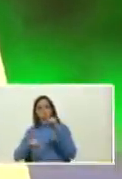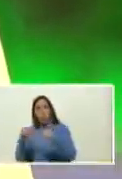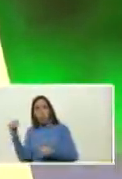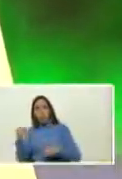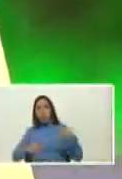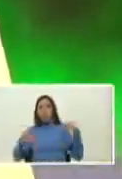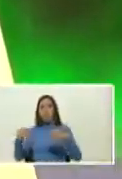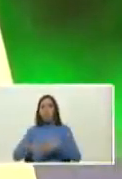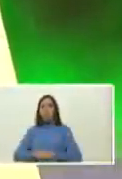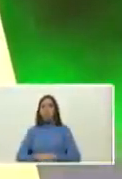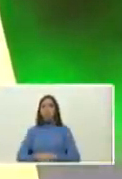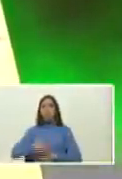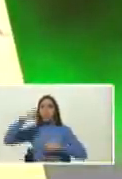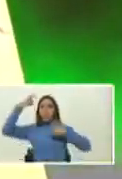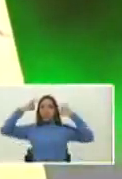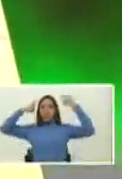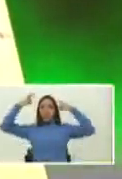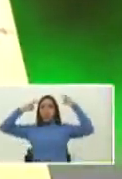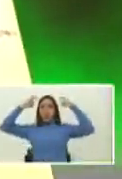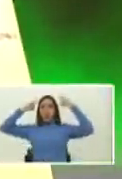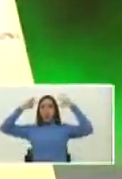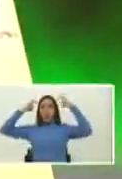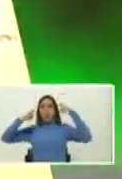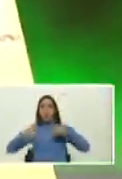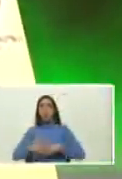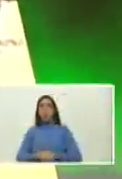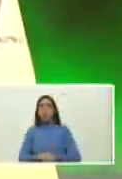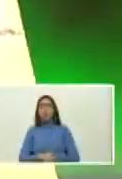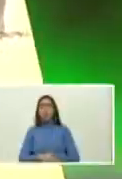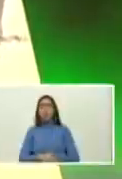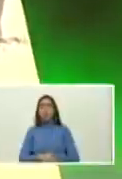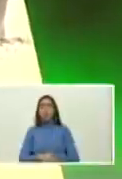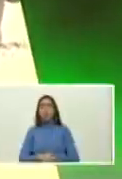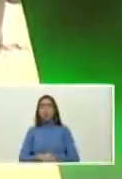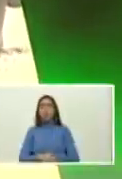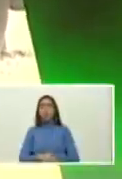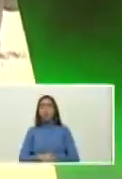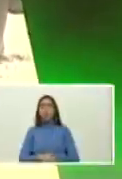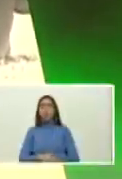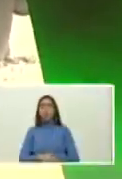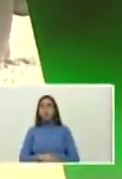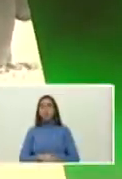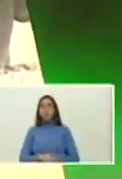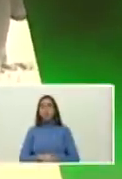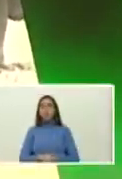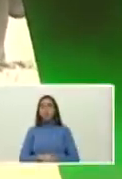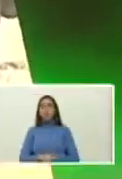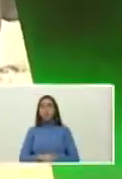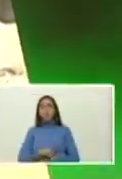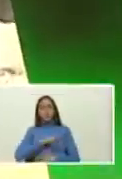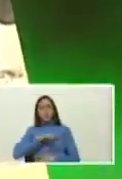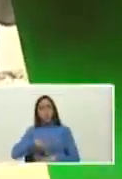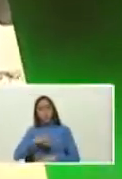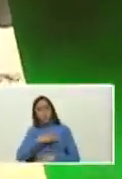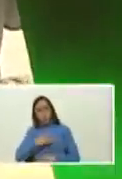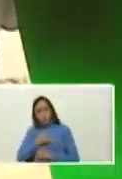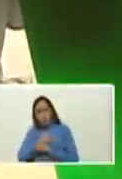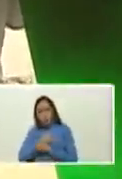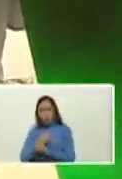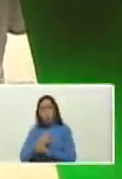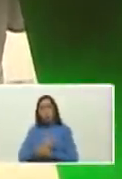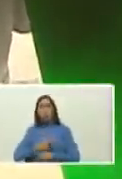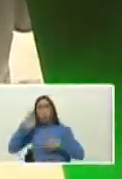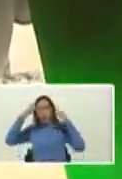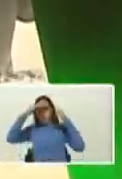Hugo Rafael Chávez Frías nada más y nada menos nuestro querido y amado comandante